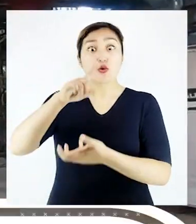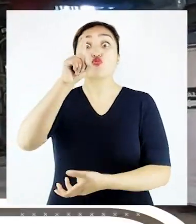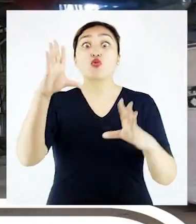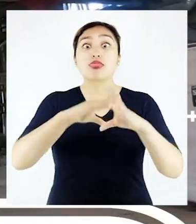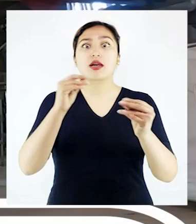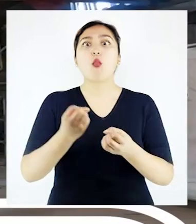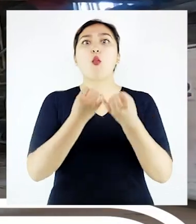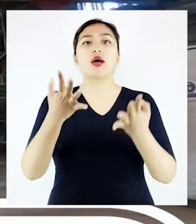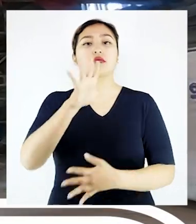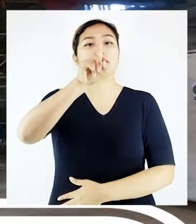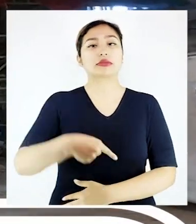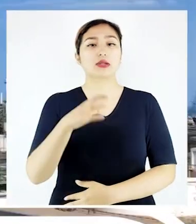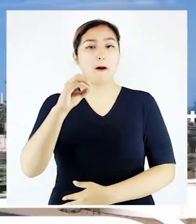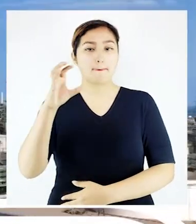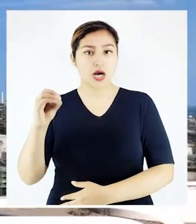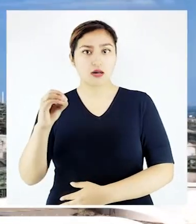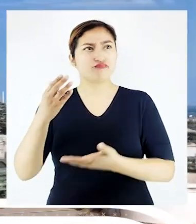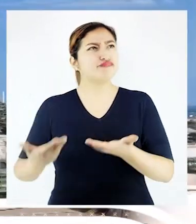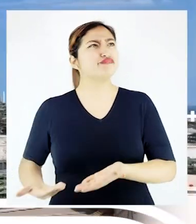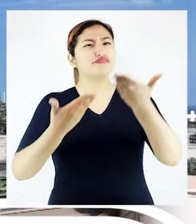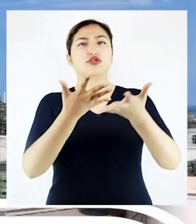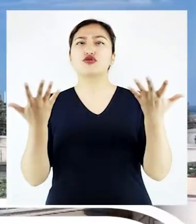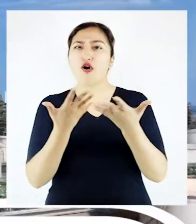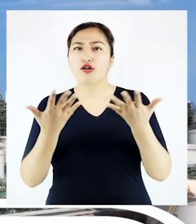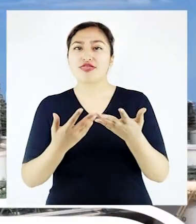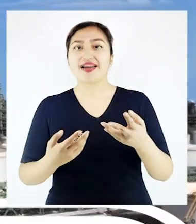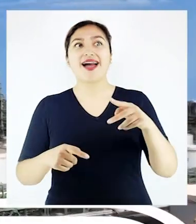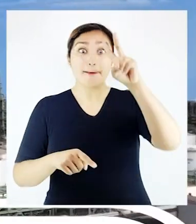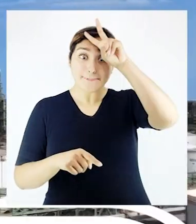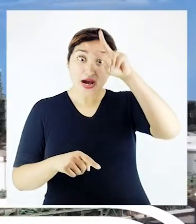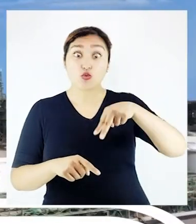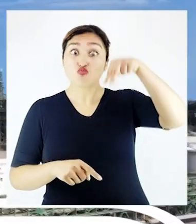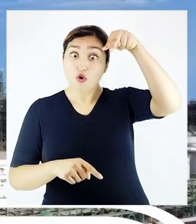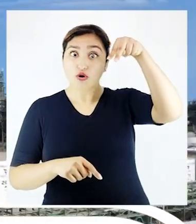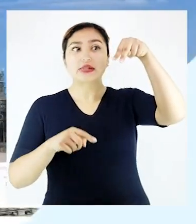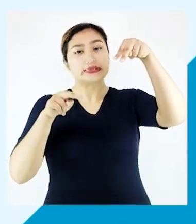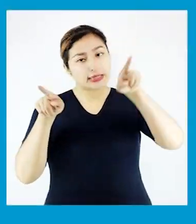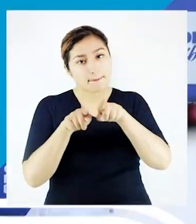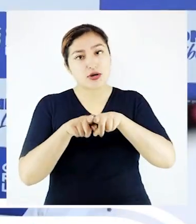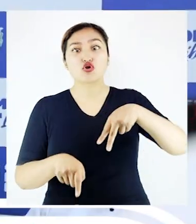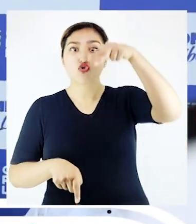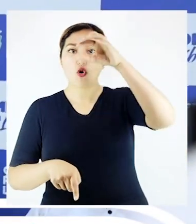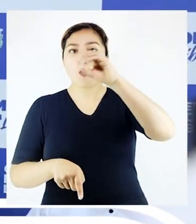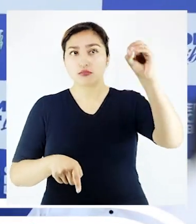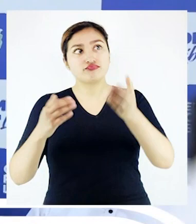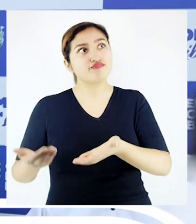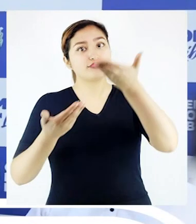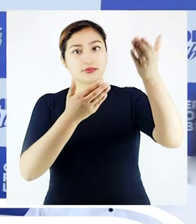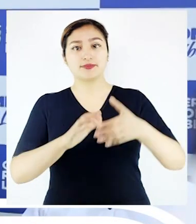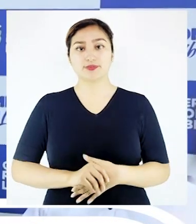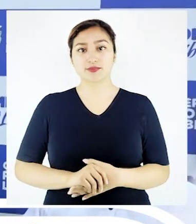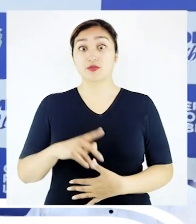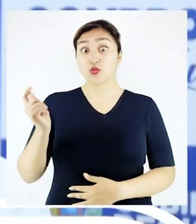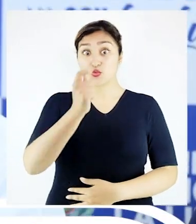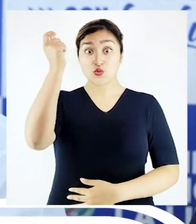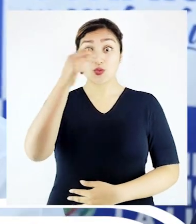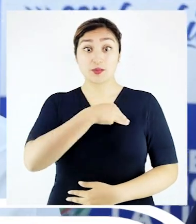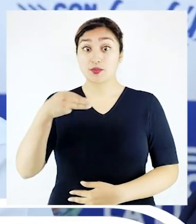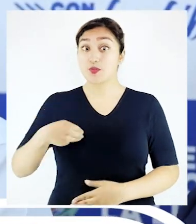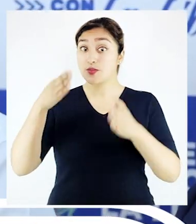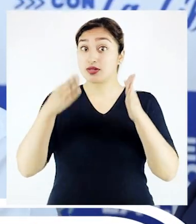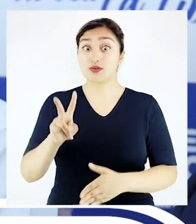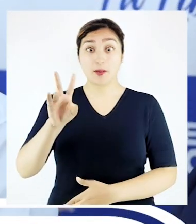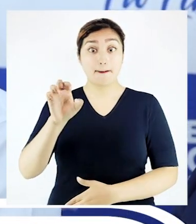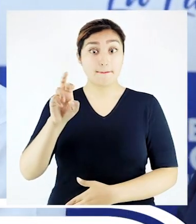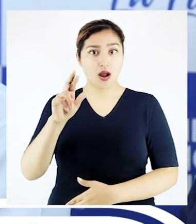para abastecer las ciudades que forman parte de la región norte y nororiental del país. En Trujillo, el ministro Vera informó